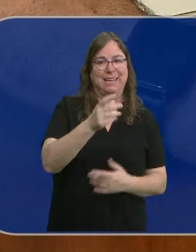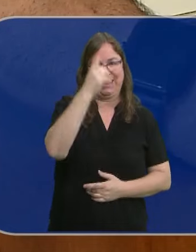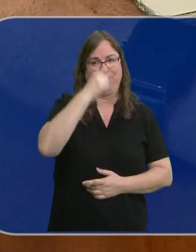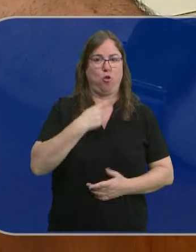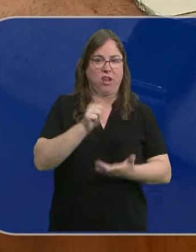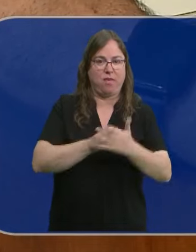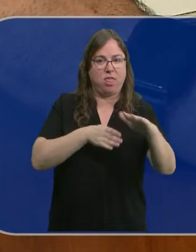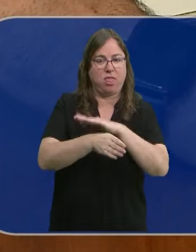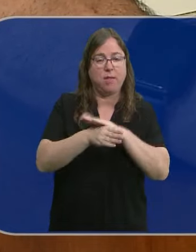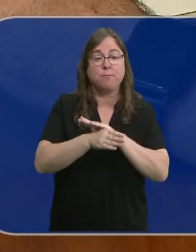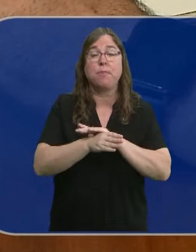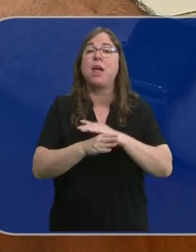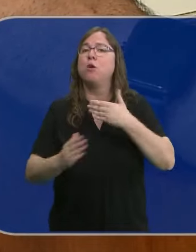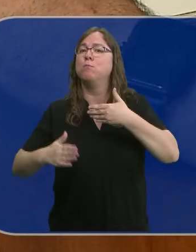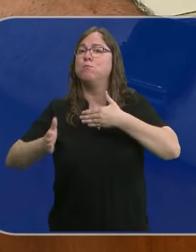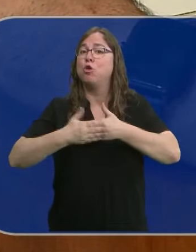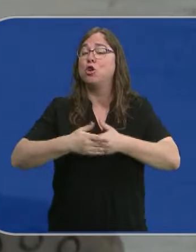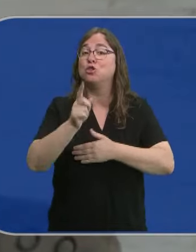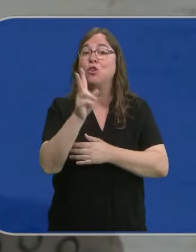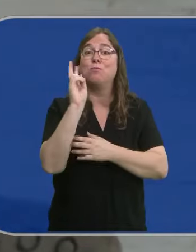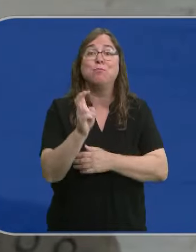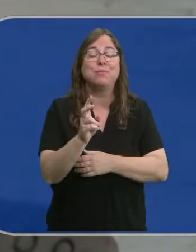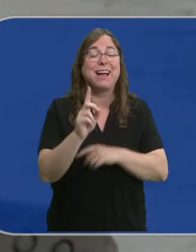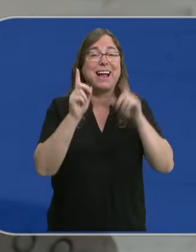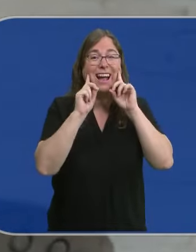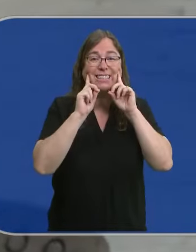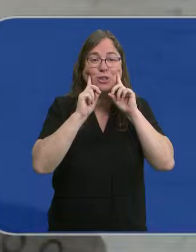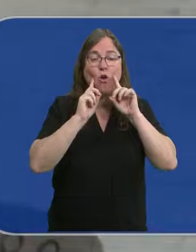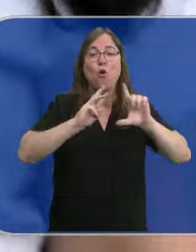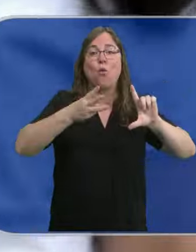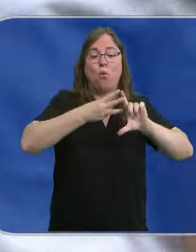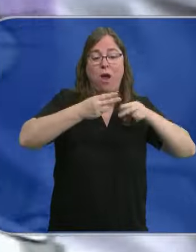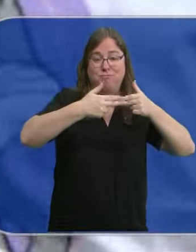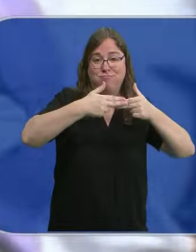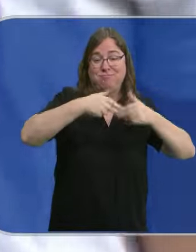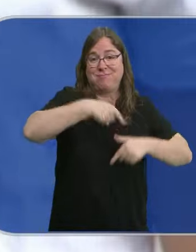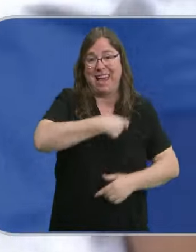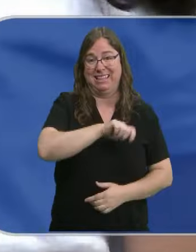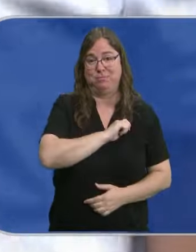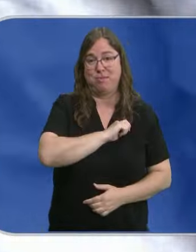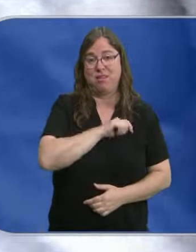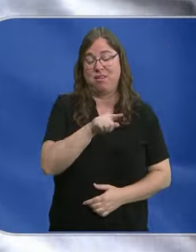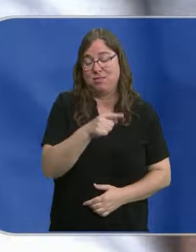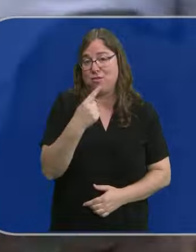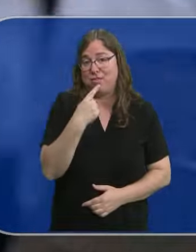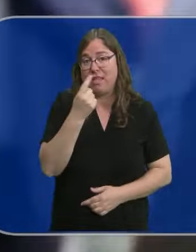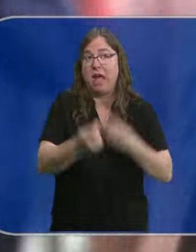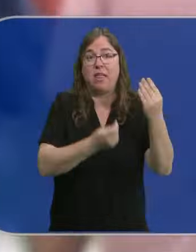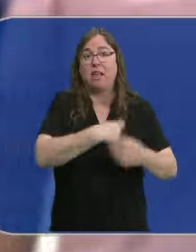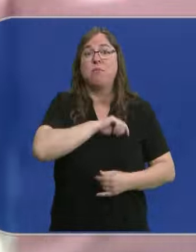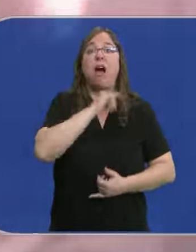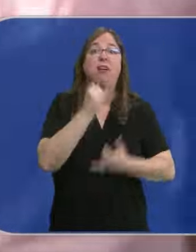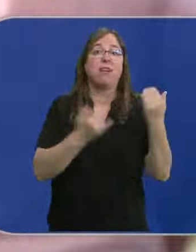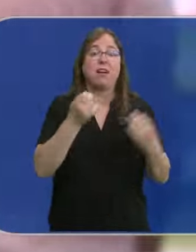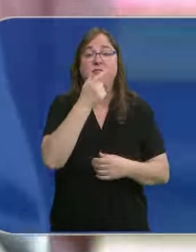identidad. Y una cosa más, este bloqueo solo será válido para links de España. Y esto, tal y como denuncian las productoras nacionales,